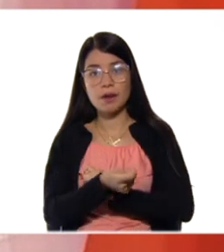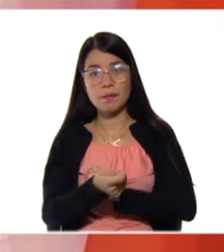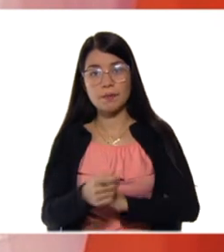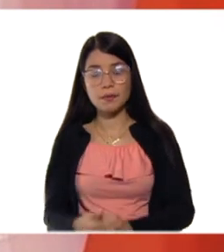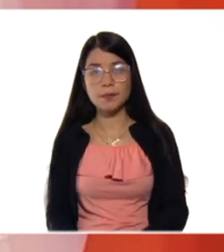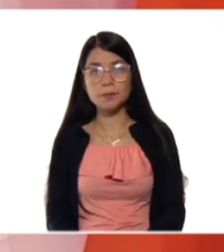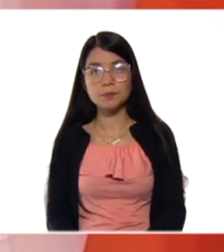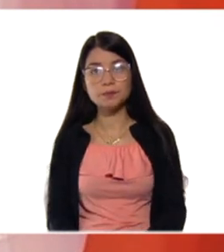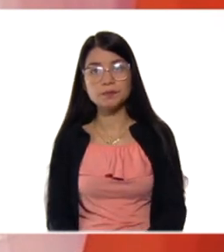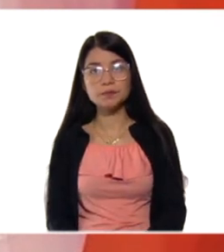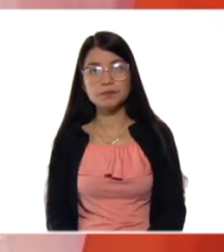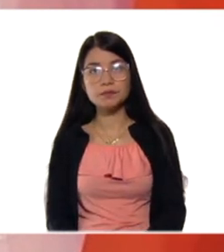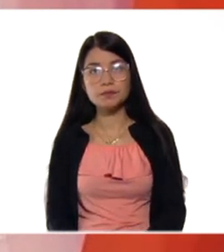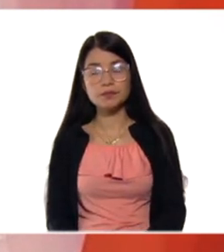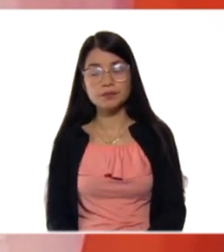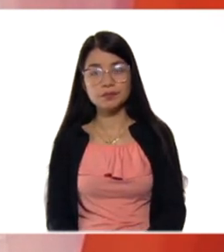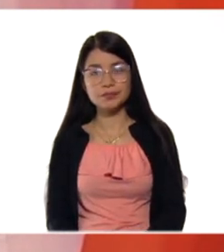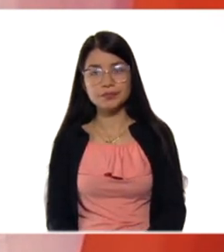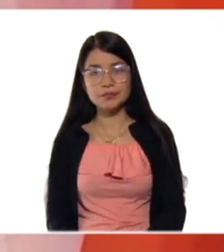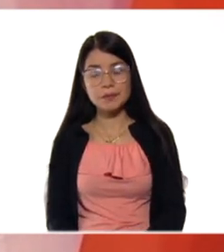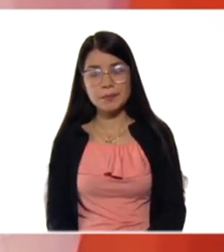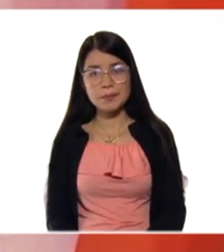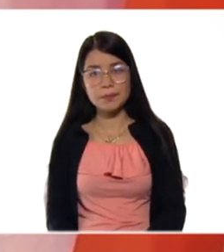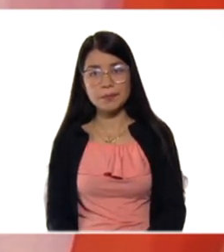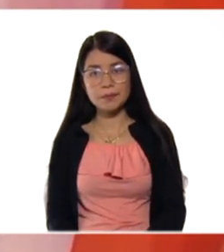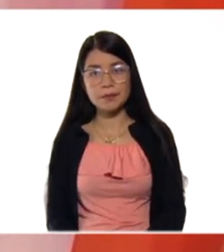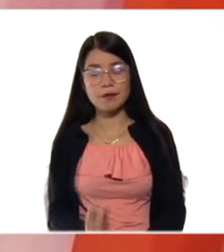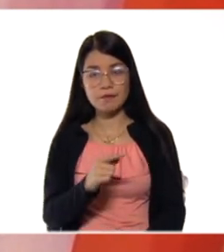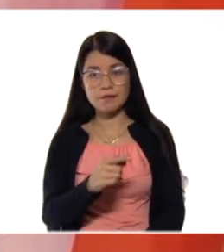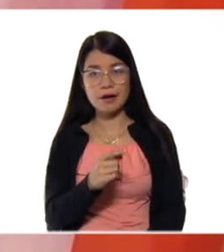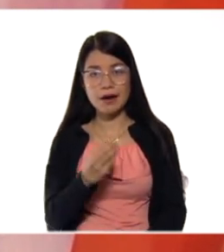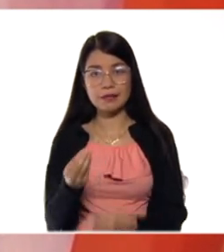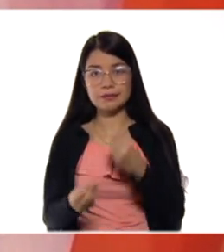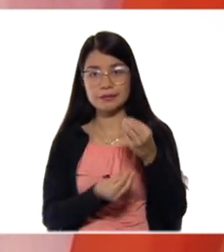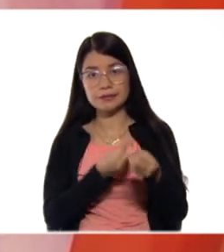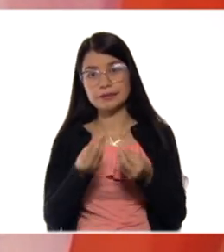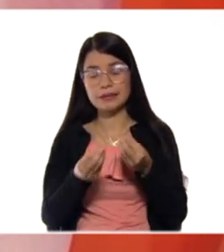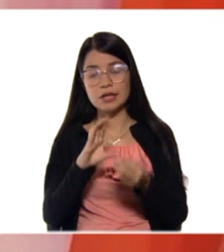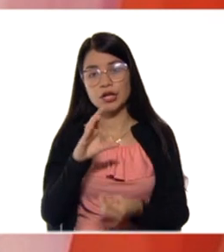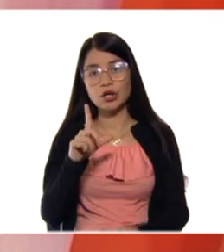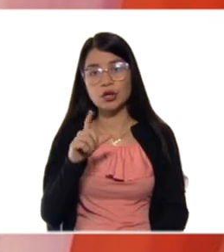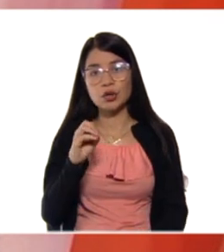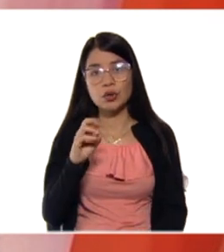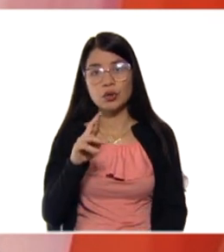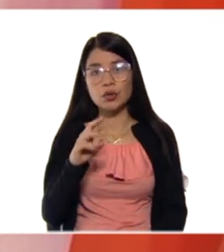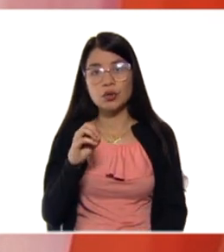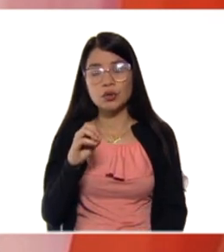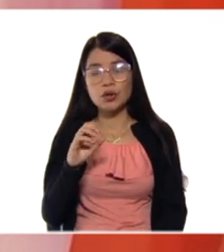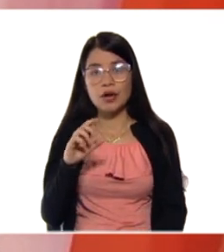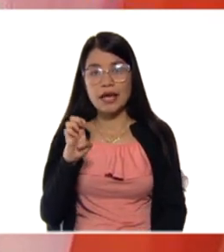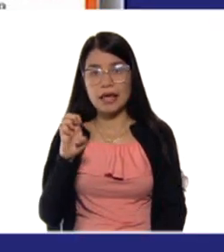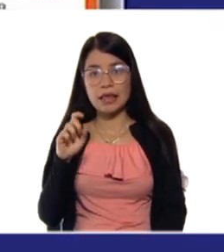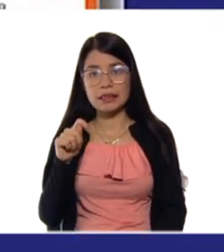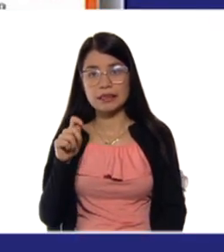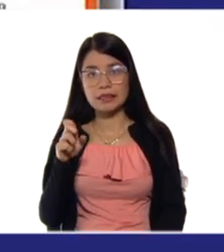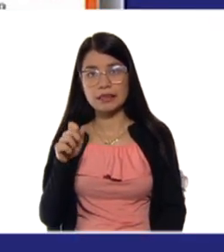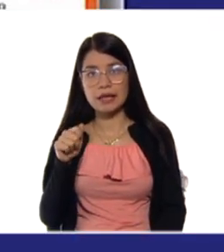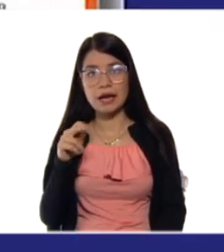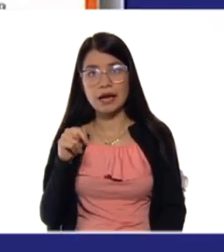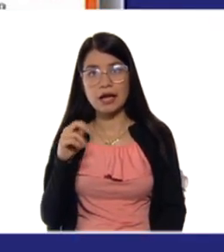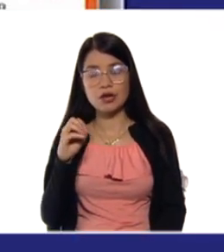y va a formarse el dicloro etano. Y aquí está la fórmula general.